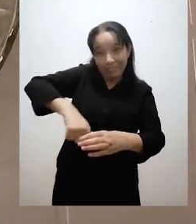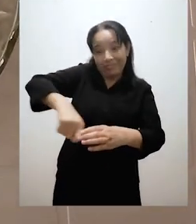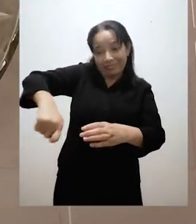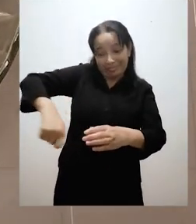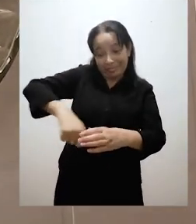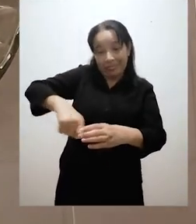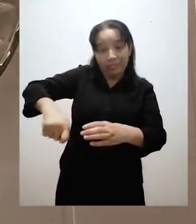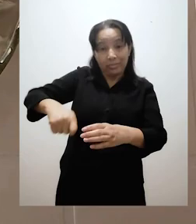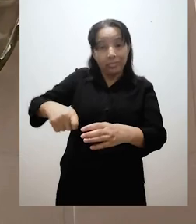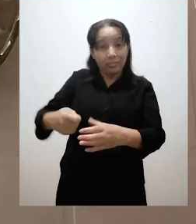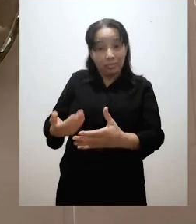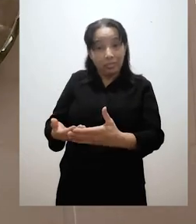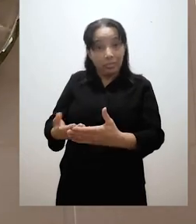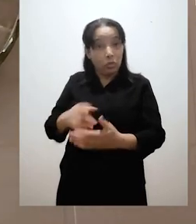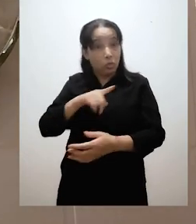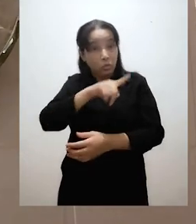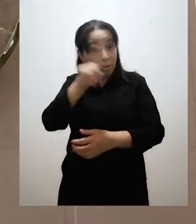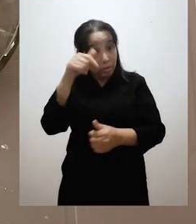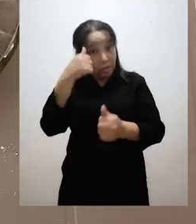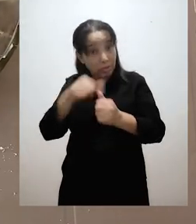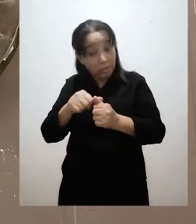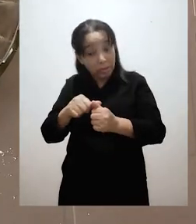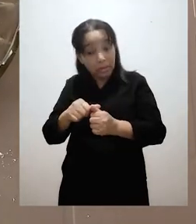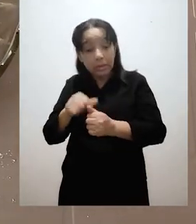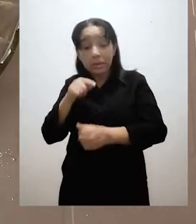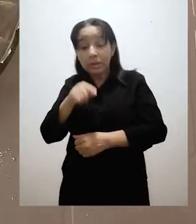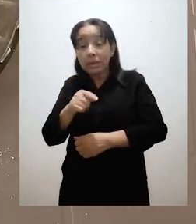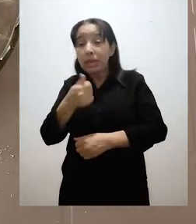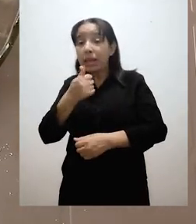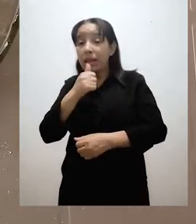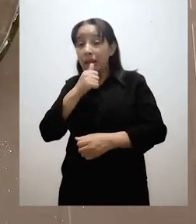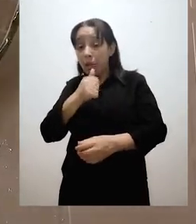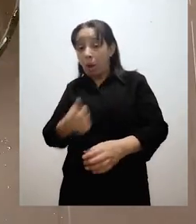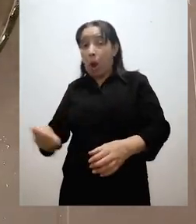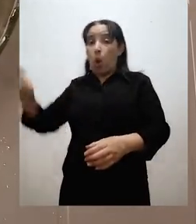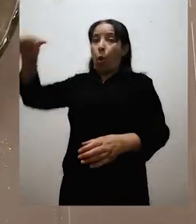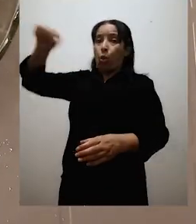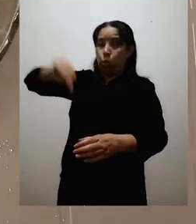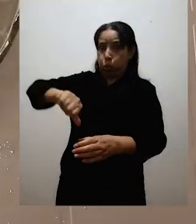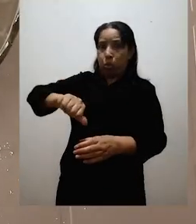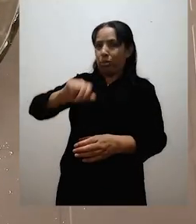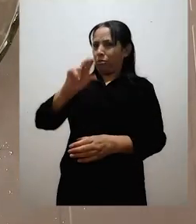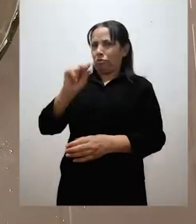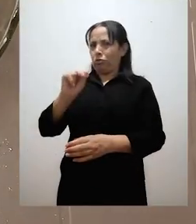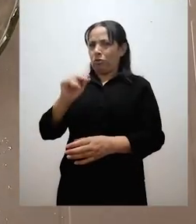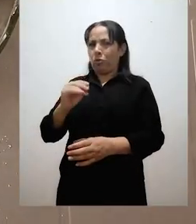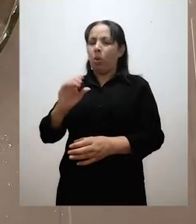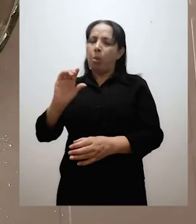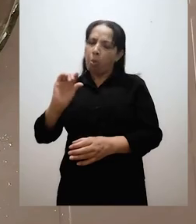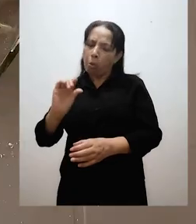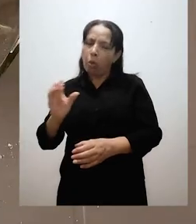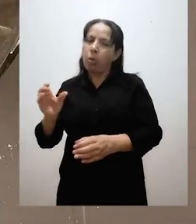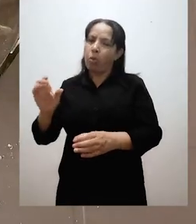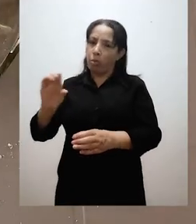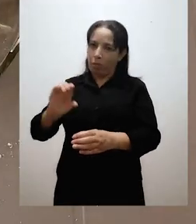poco para obtener una mejor consistencia.